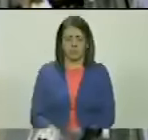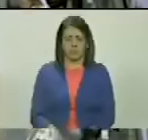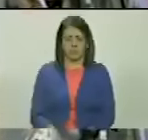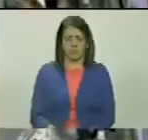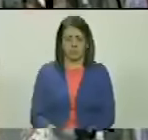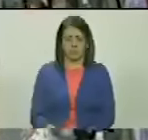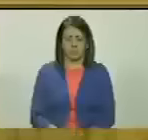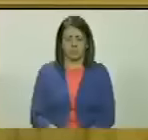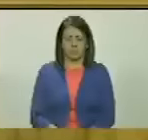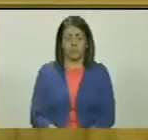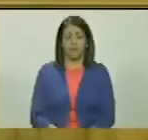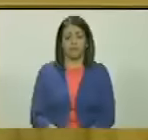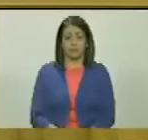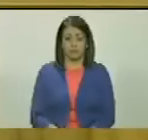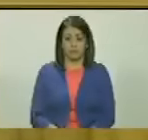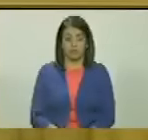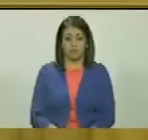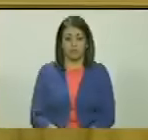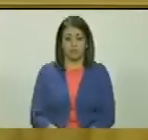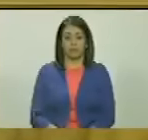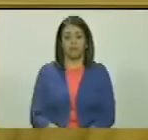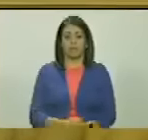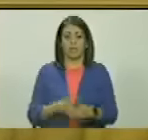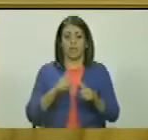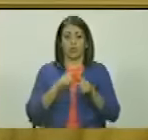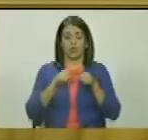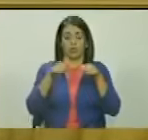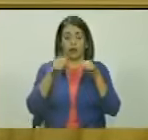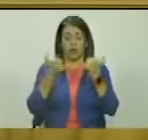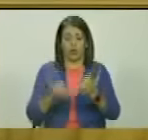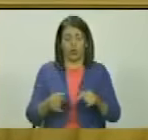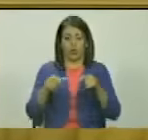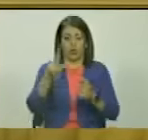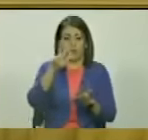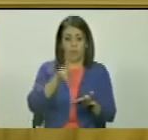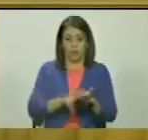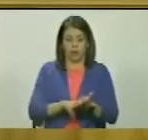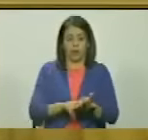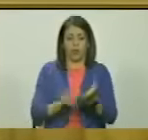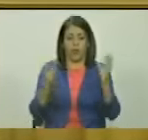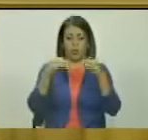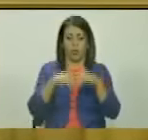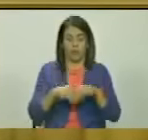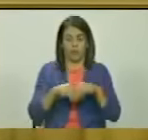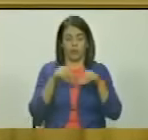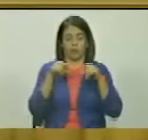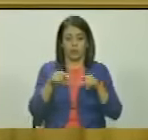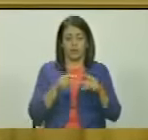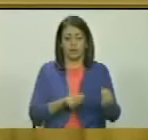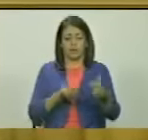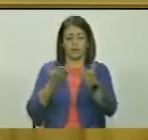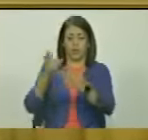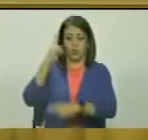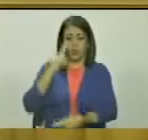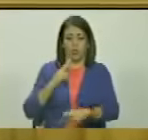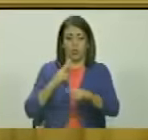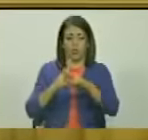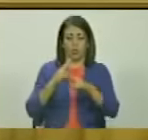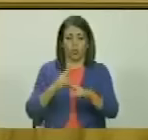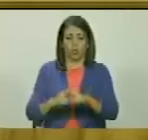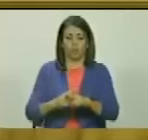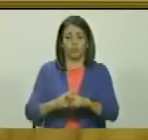en consecuencia se declara aprobado el acuerdo mediante el cual se conceden los honores